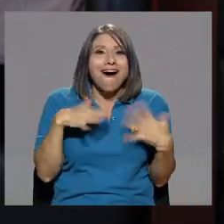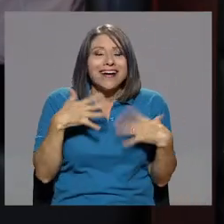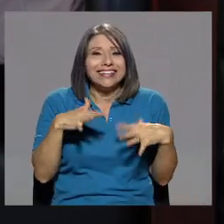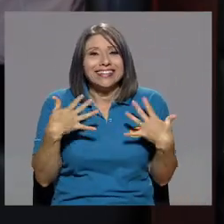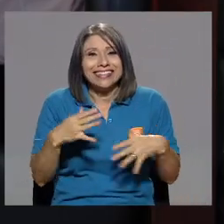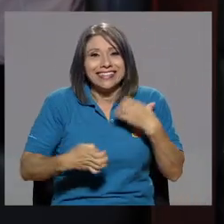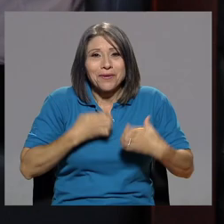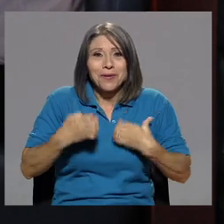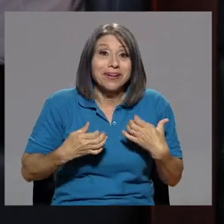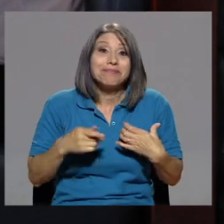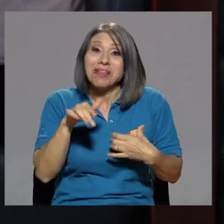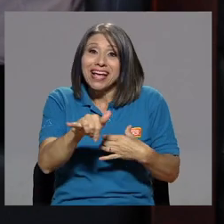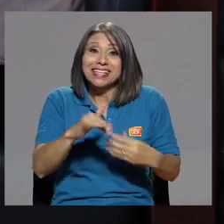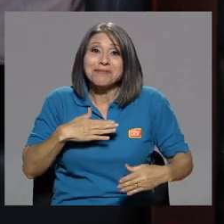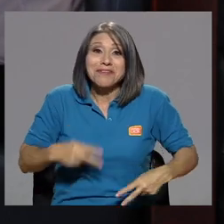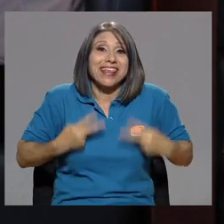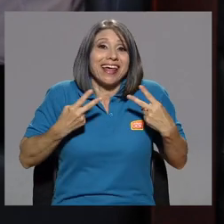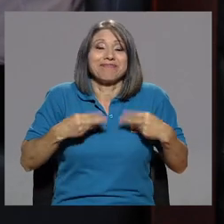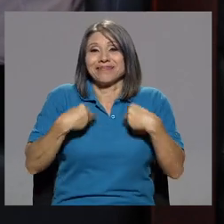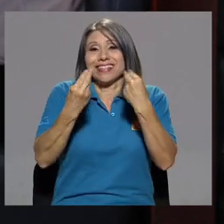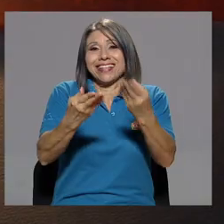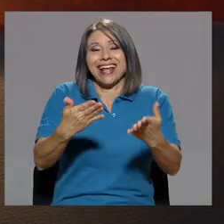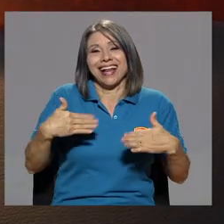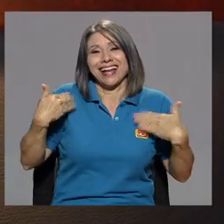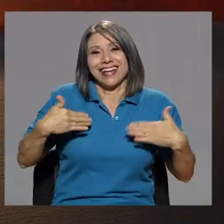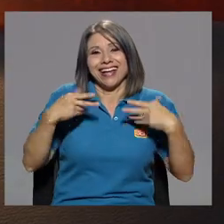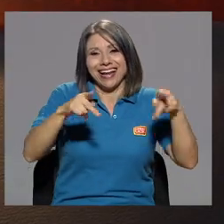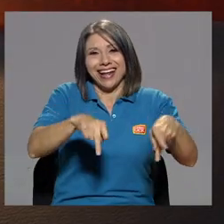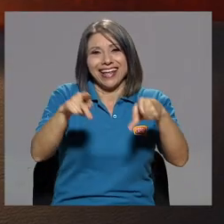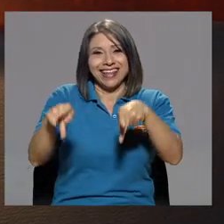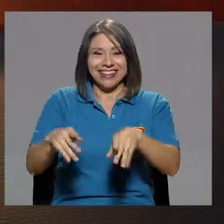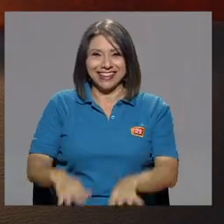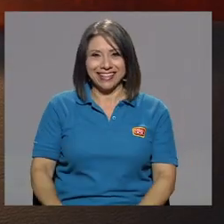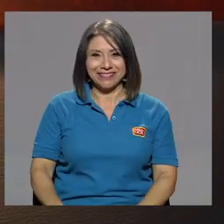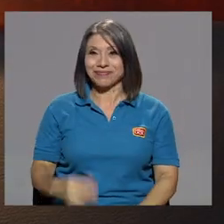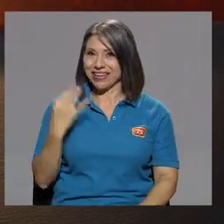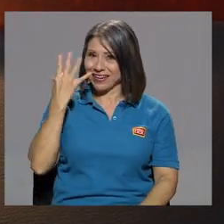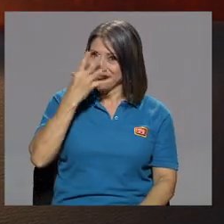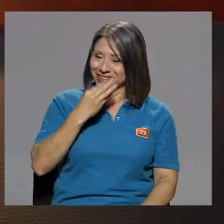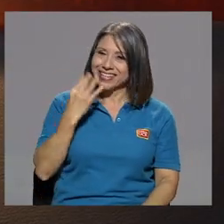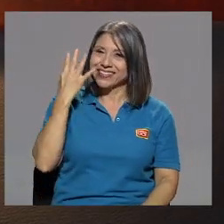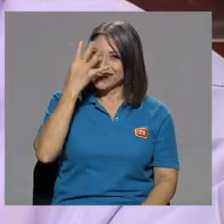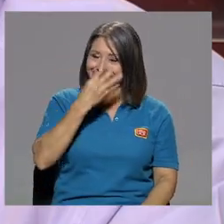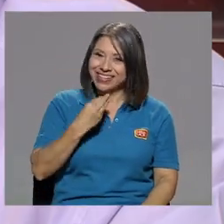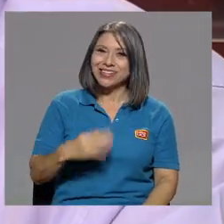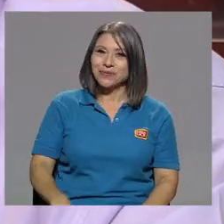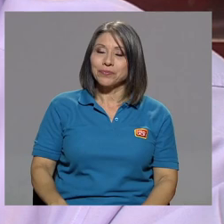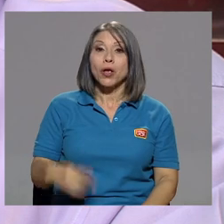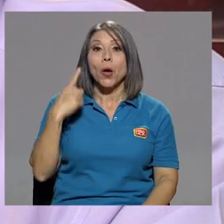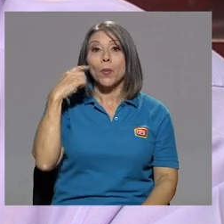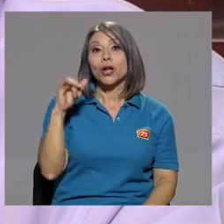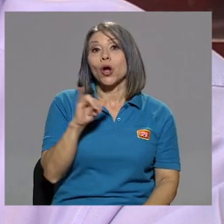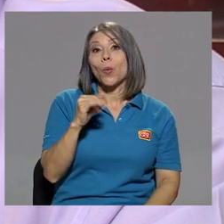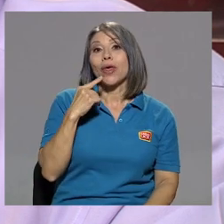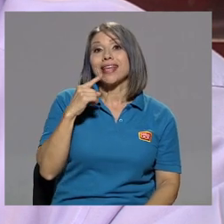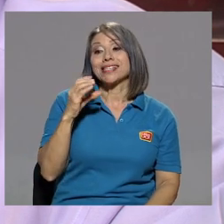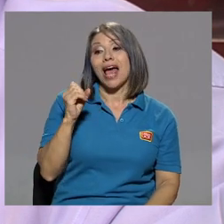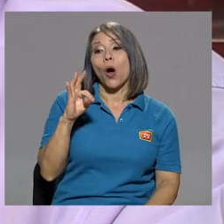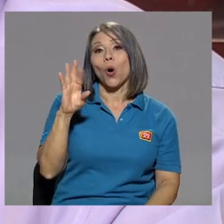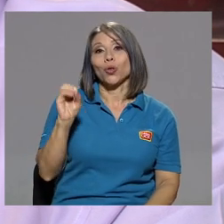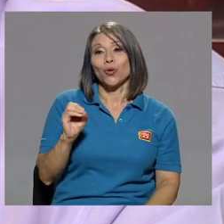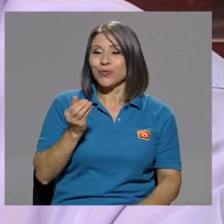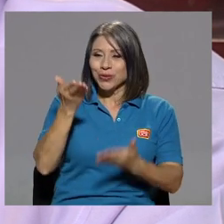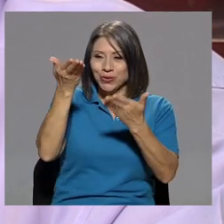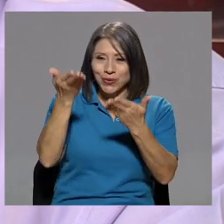Así es, esa es mi vida, dar alegría a la gente. bonito, qué bonito. Señor. Porque como decía Don Otto,